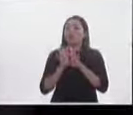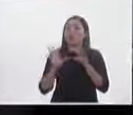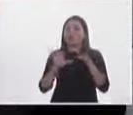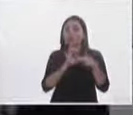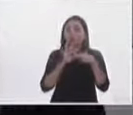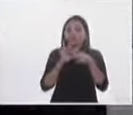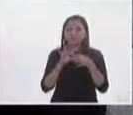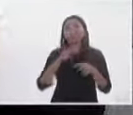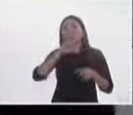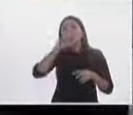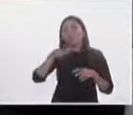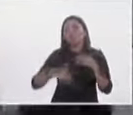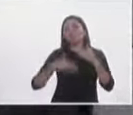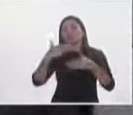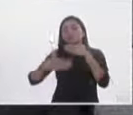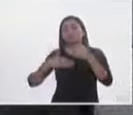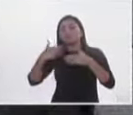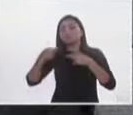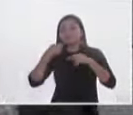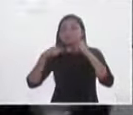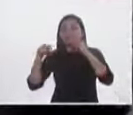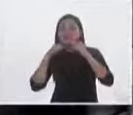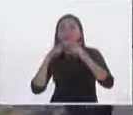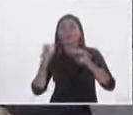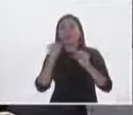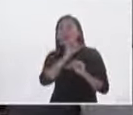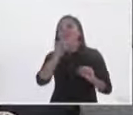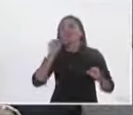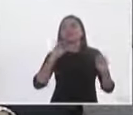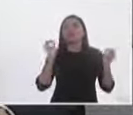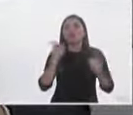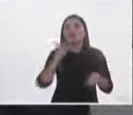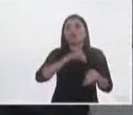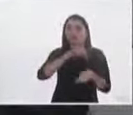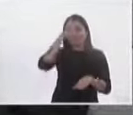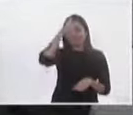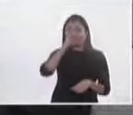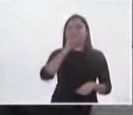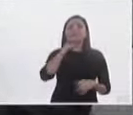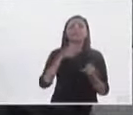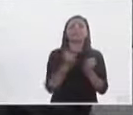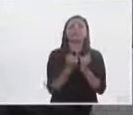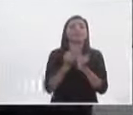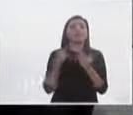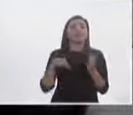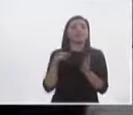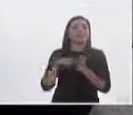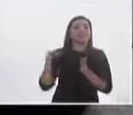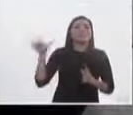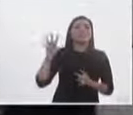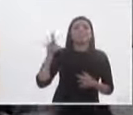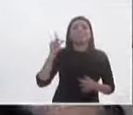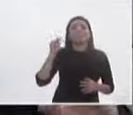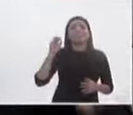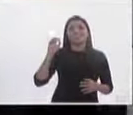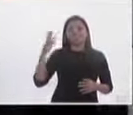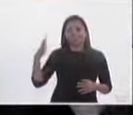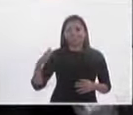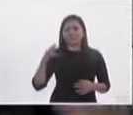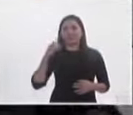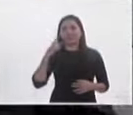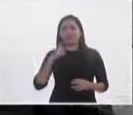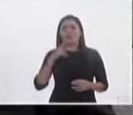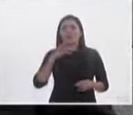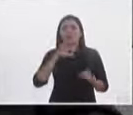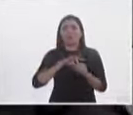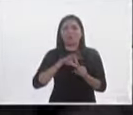irán debatiendo los temas en los que no se pongan de acuerdo en el tema que señalaban más para hacer un acotamiento en el licito 10 eso del voto razonable yo no lo comparto porque